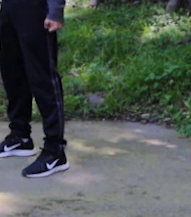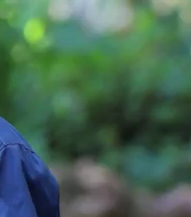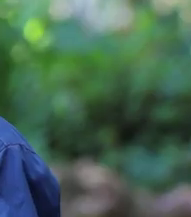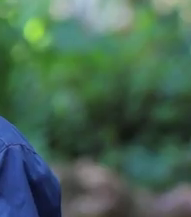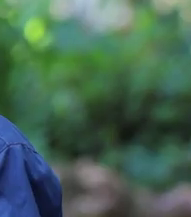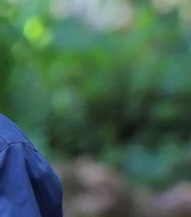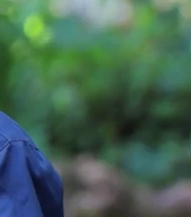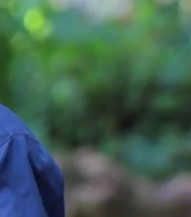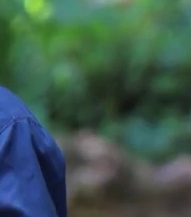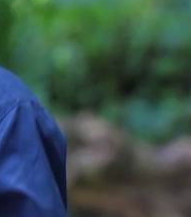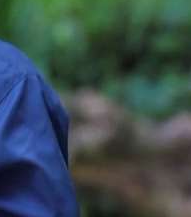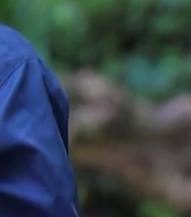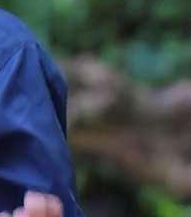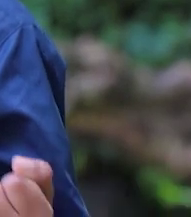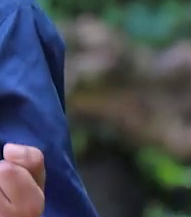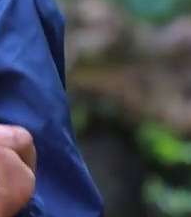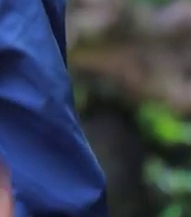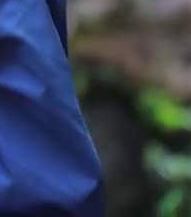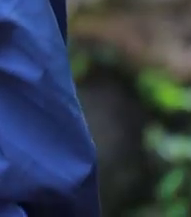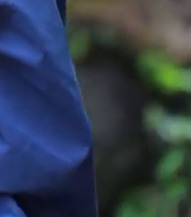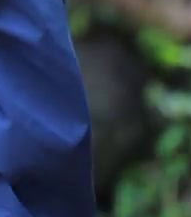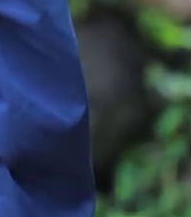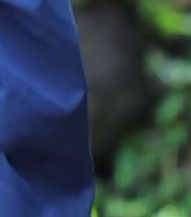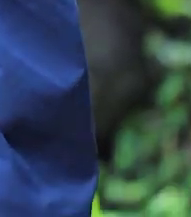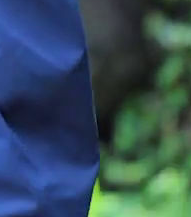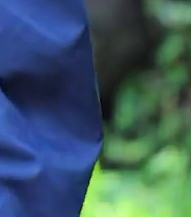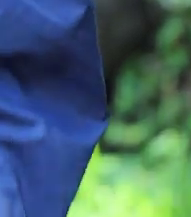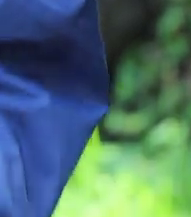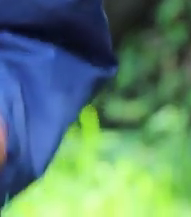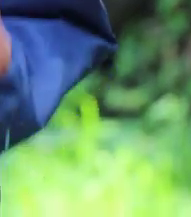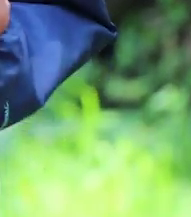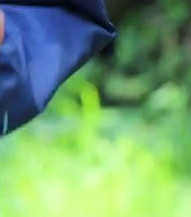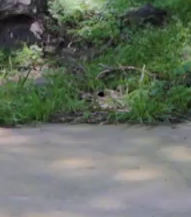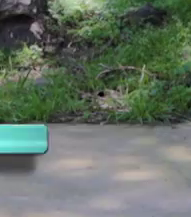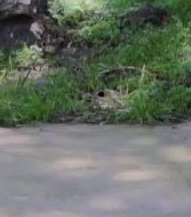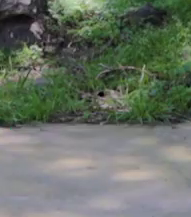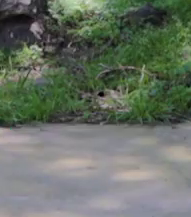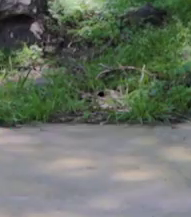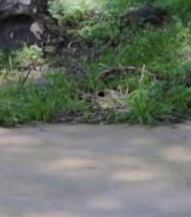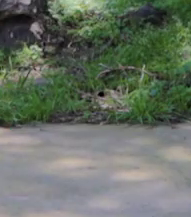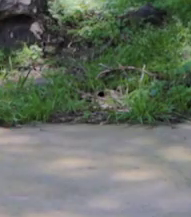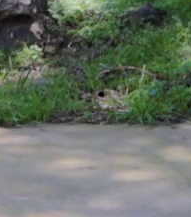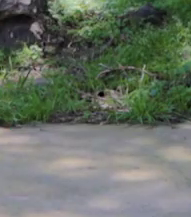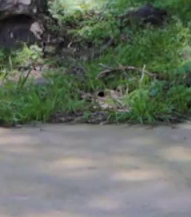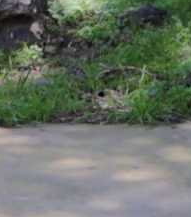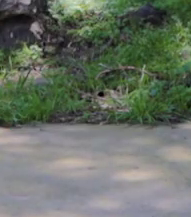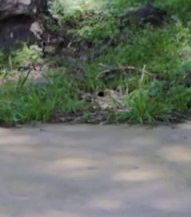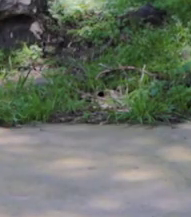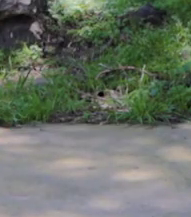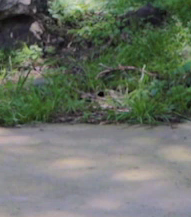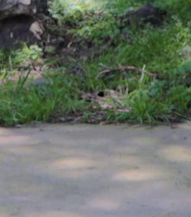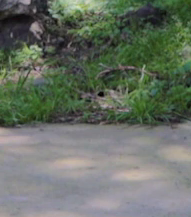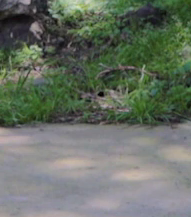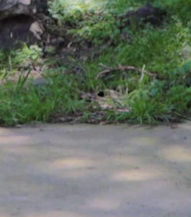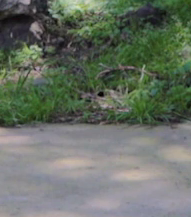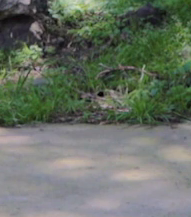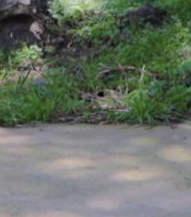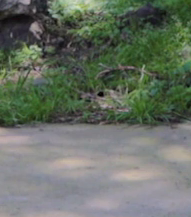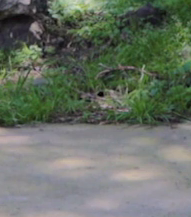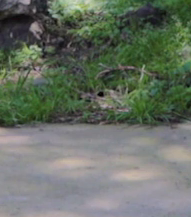¡Bien! Flexionamos a 90 grados Bajamos Flexión Extensión Flexión